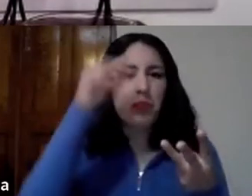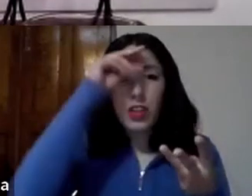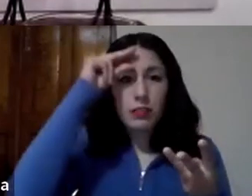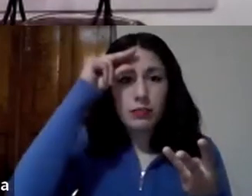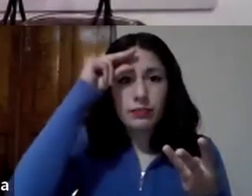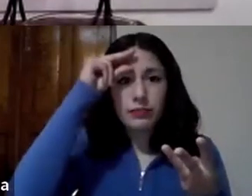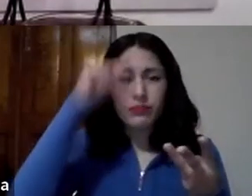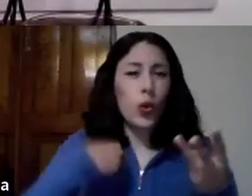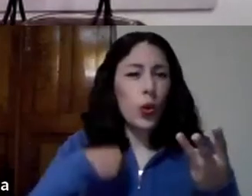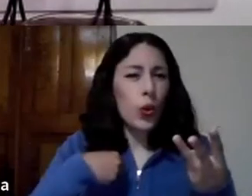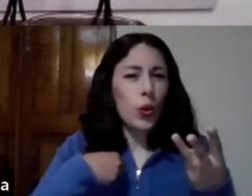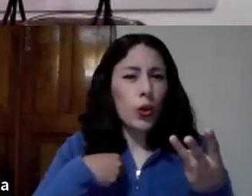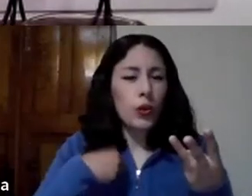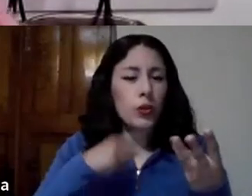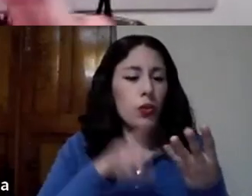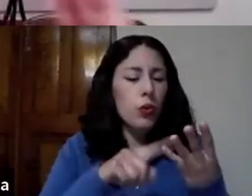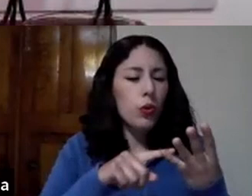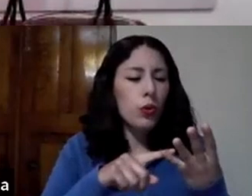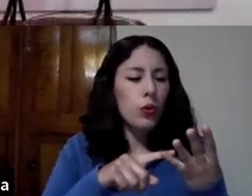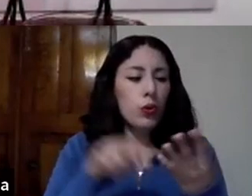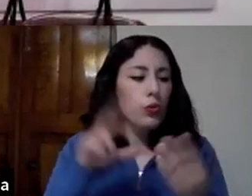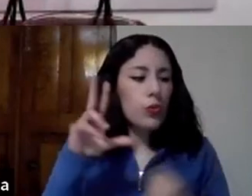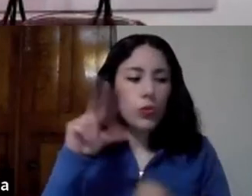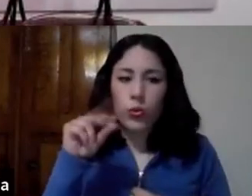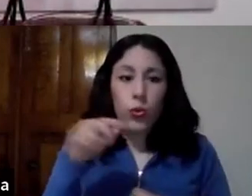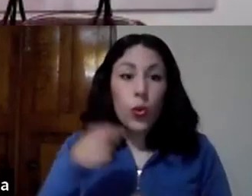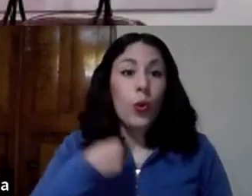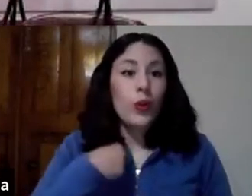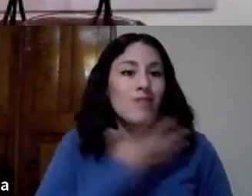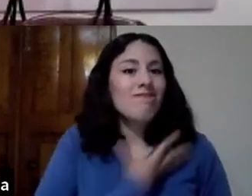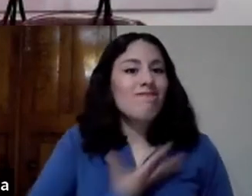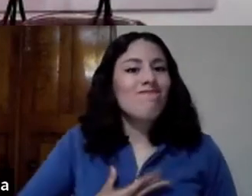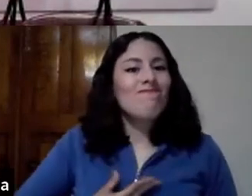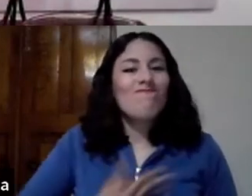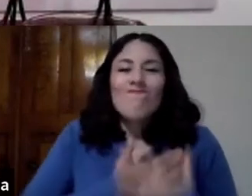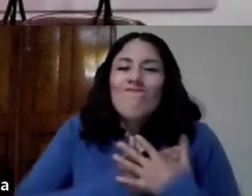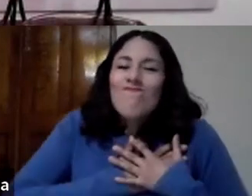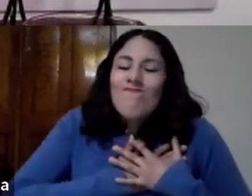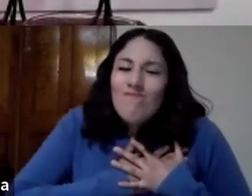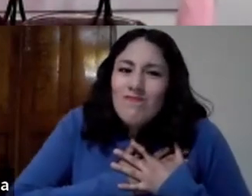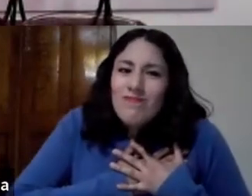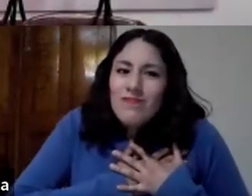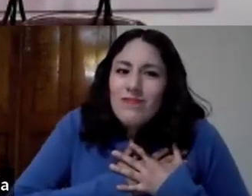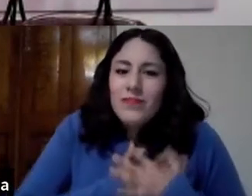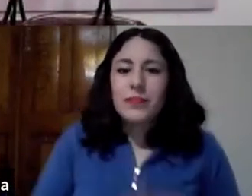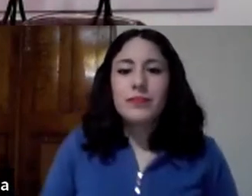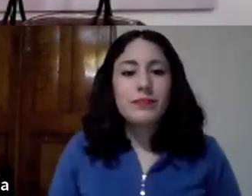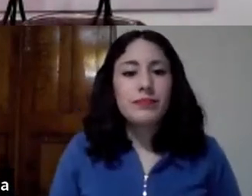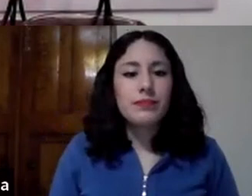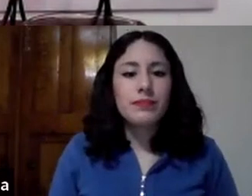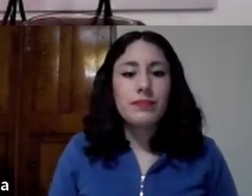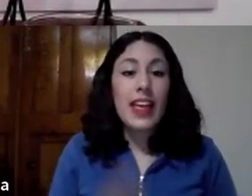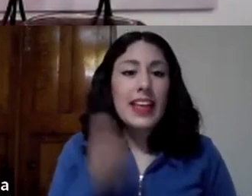éxitos soy hijo amado y eso me permite